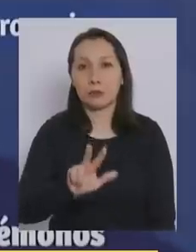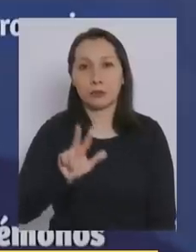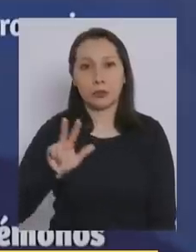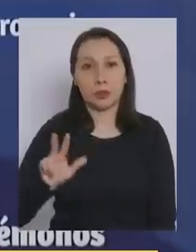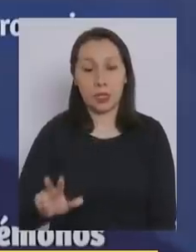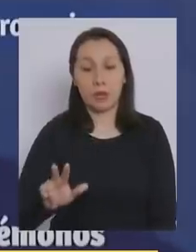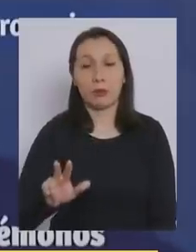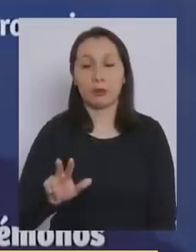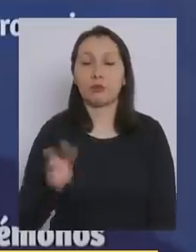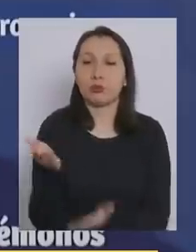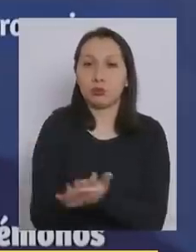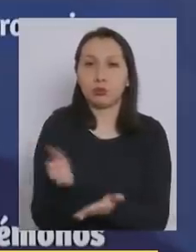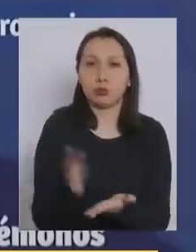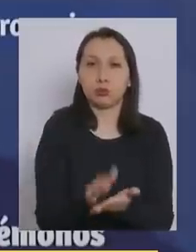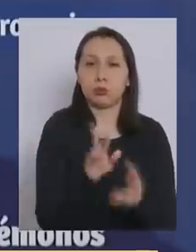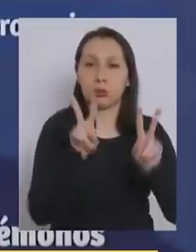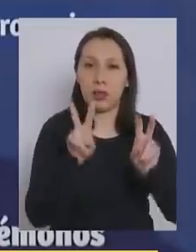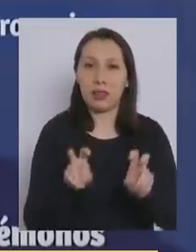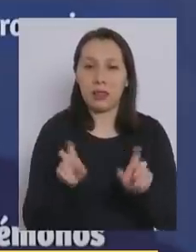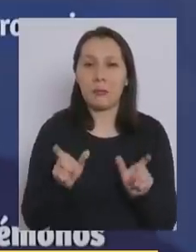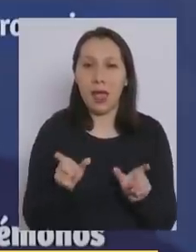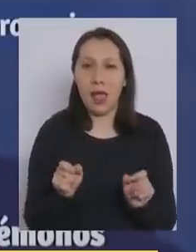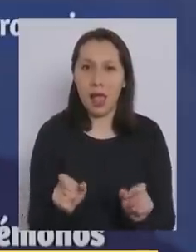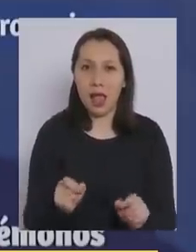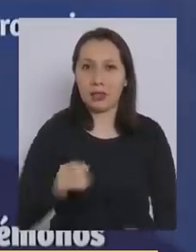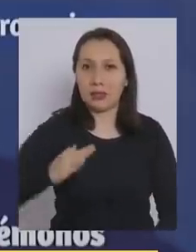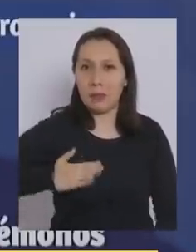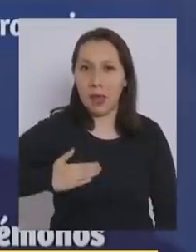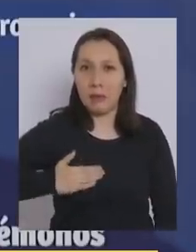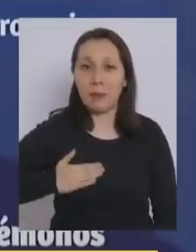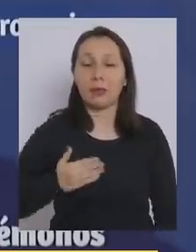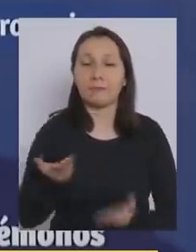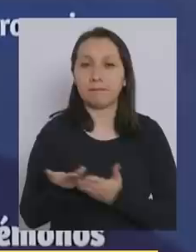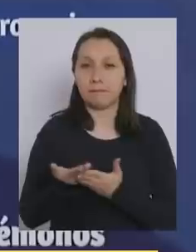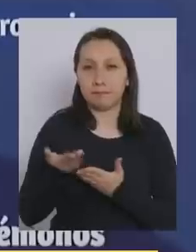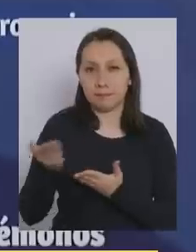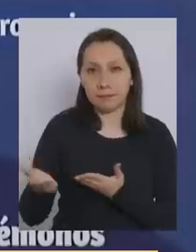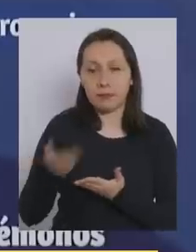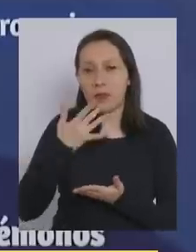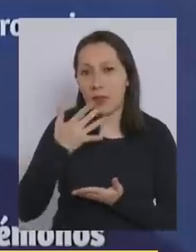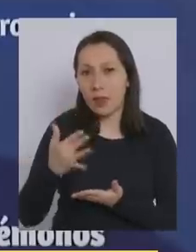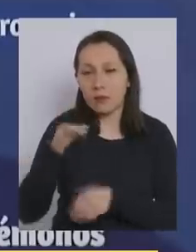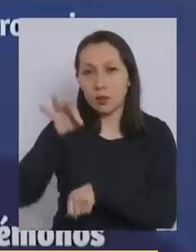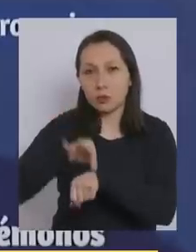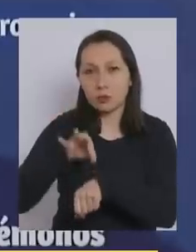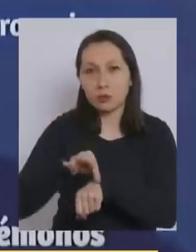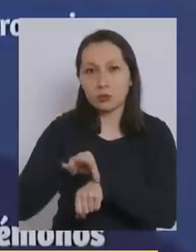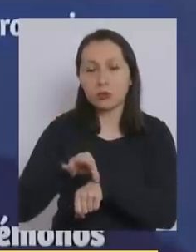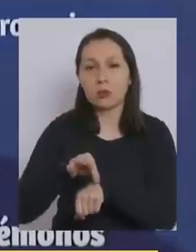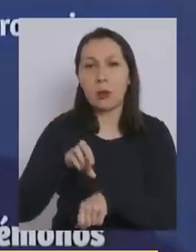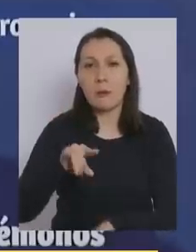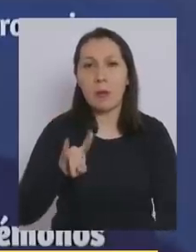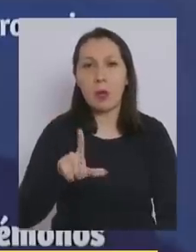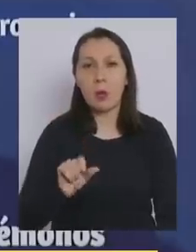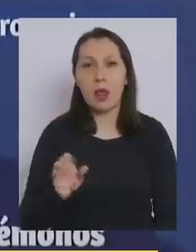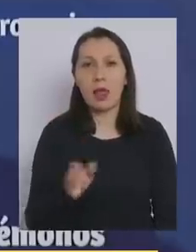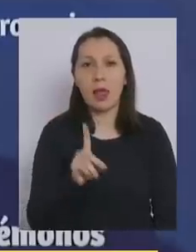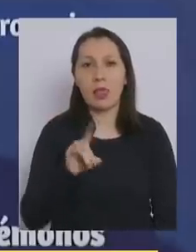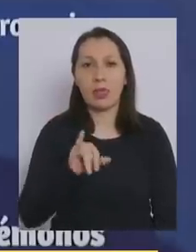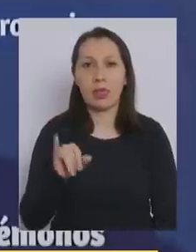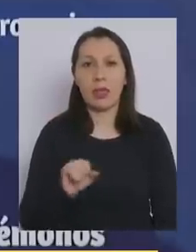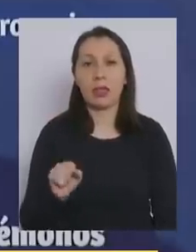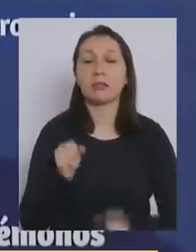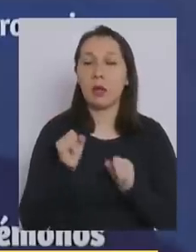decesos asociados a cáncer de mama. Cedo la palabra a la doctora Paula Daza